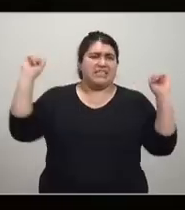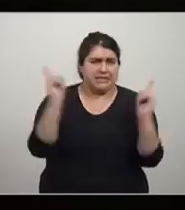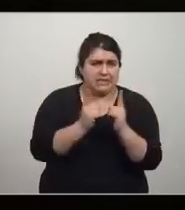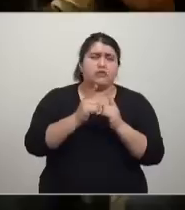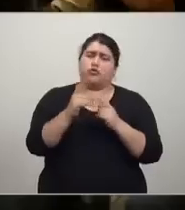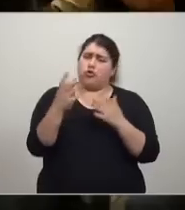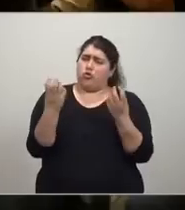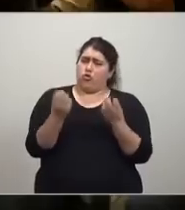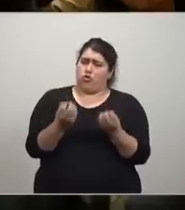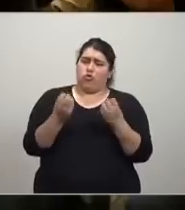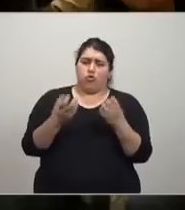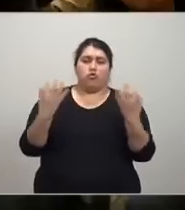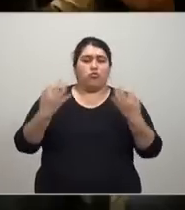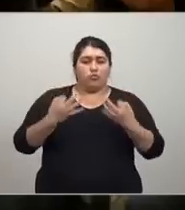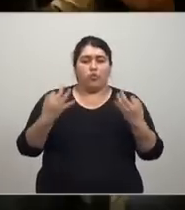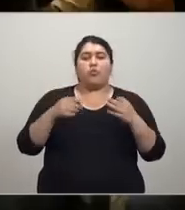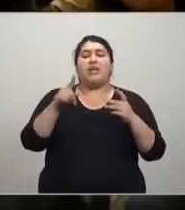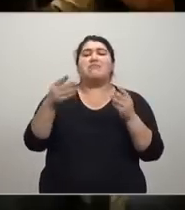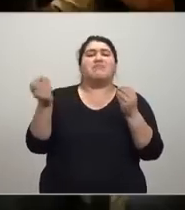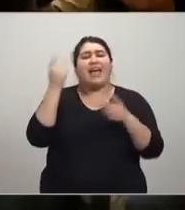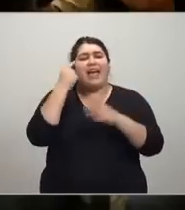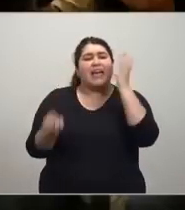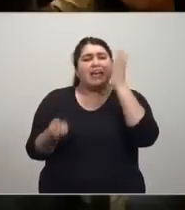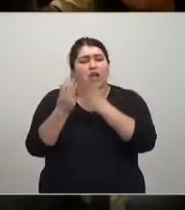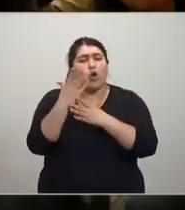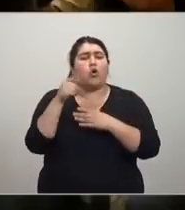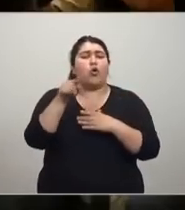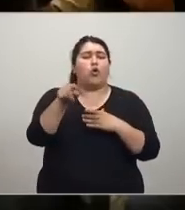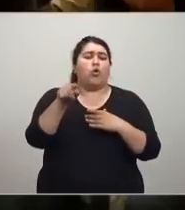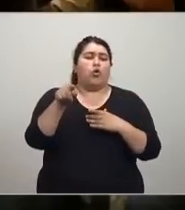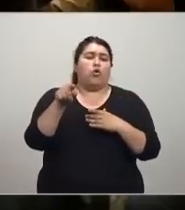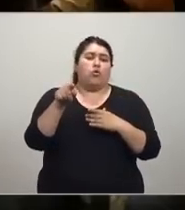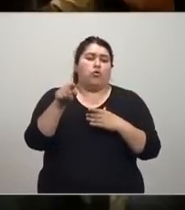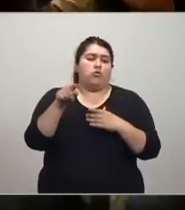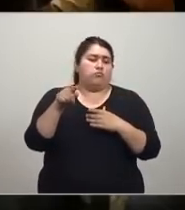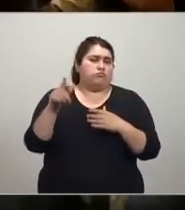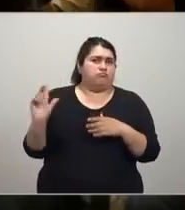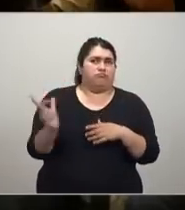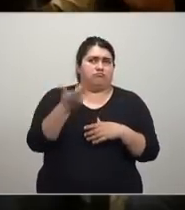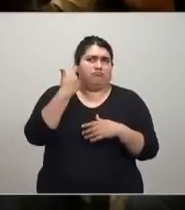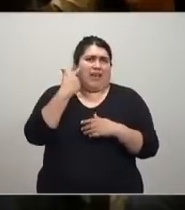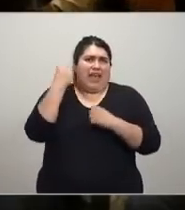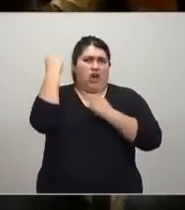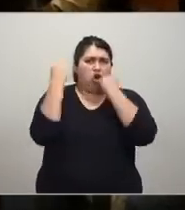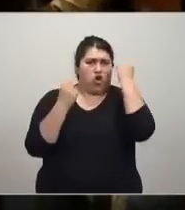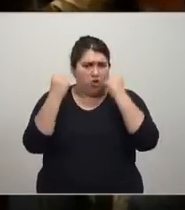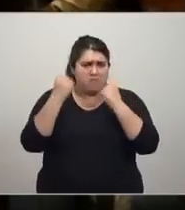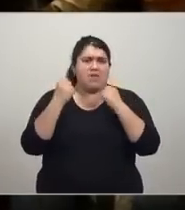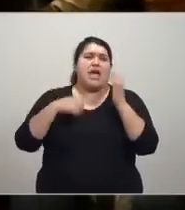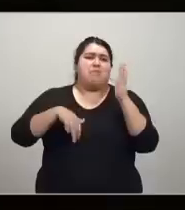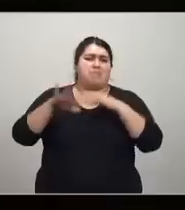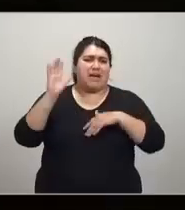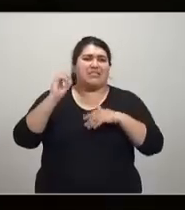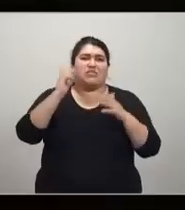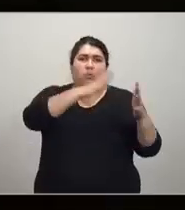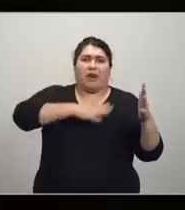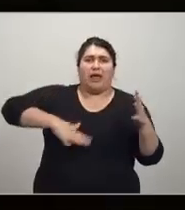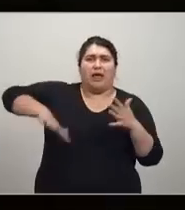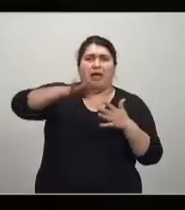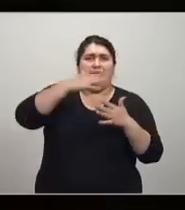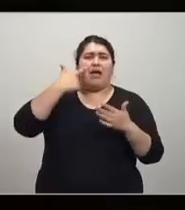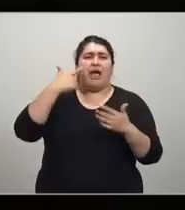sintetizó muy bien y creó una forma inédita de ver la economía desde lo macro, la macroeconomía.